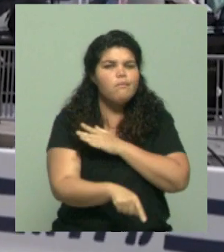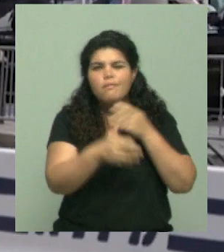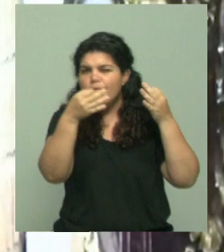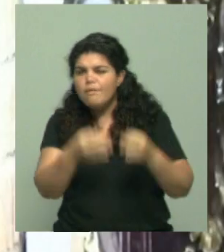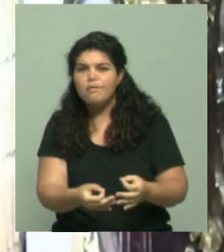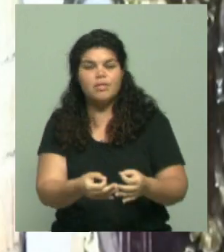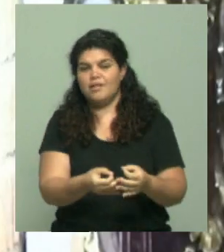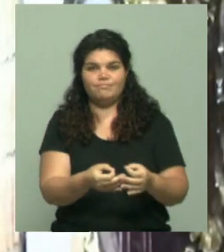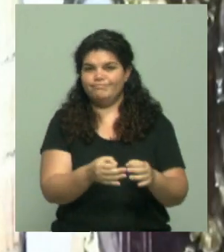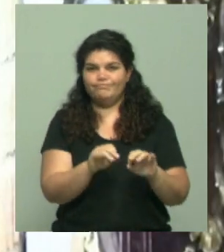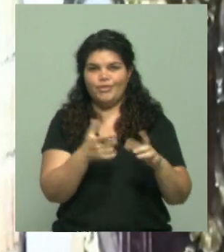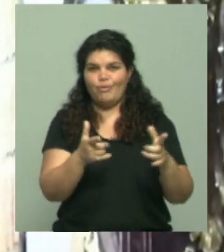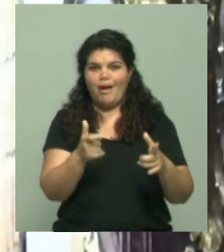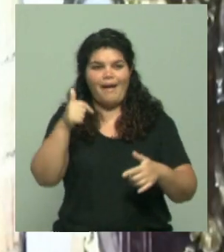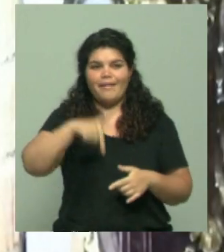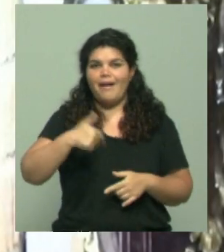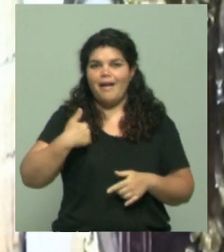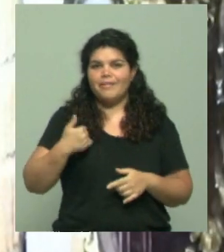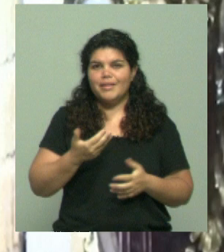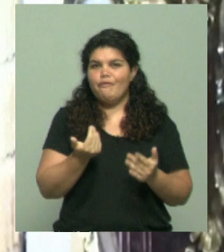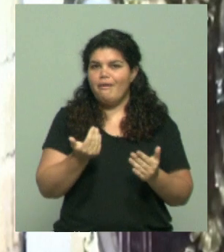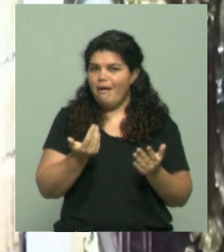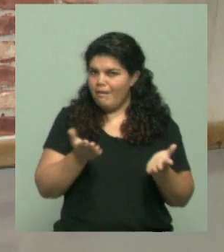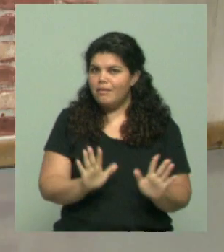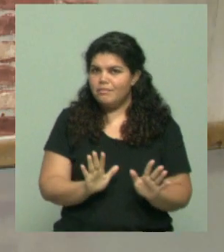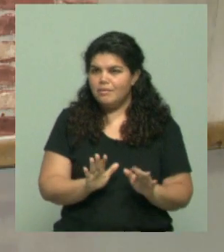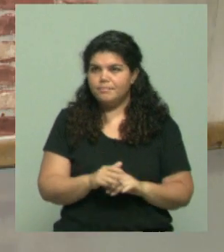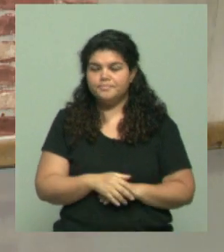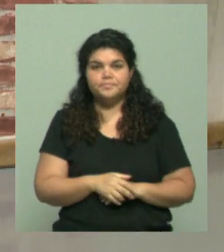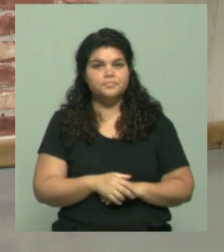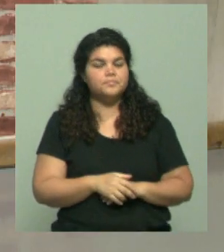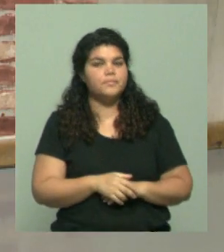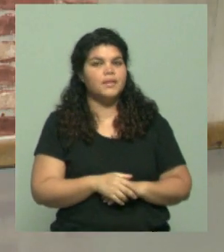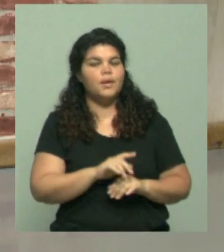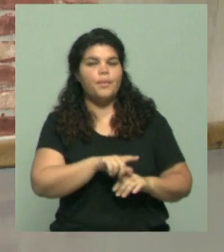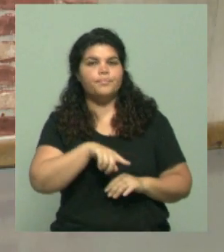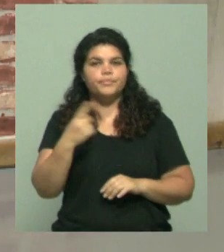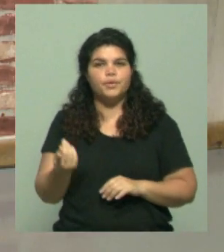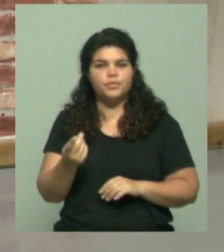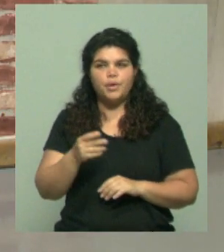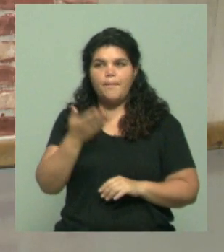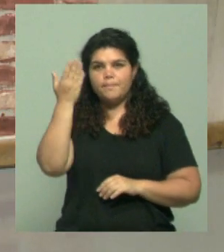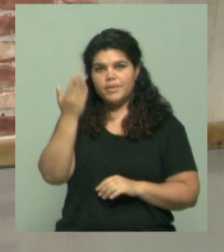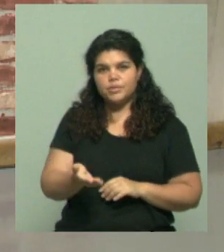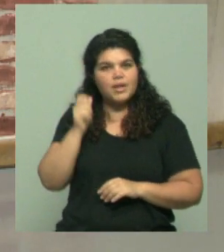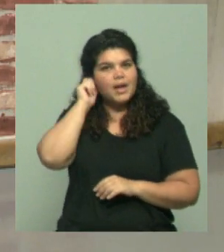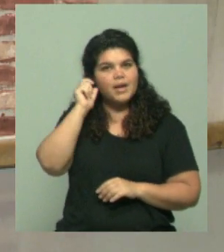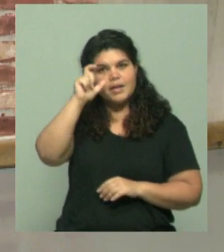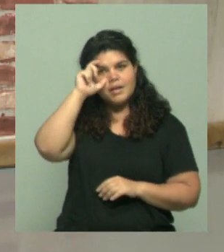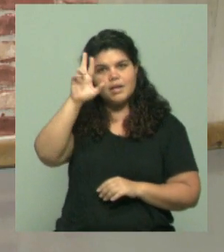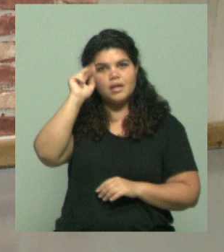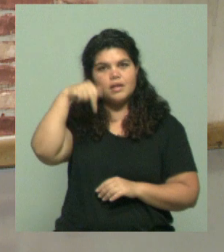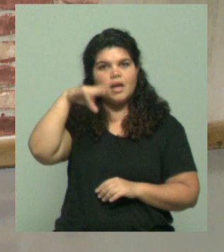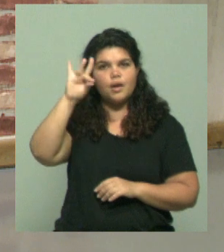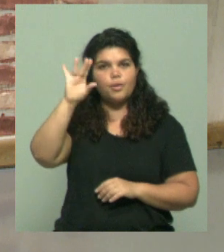hoy está necesitando mucho la Argentina a nivel institucional. Gerardo Waldheim, ¿cómo es la figura? ¿Cómo entendemos